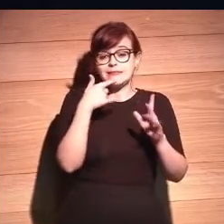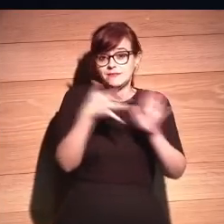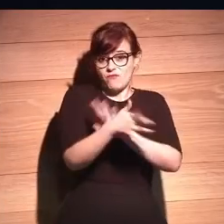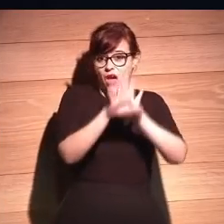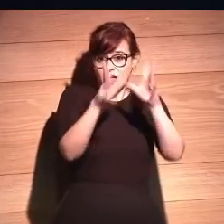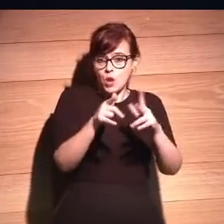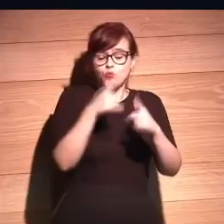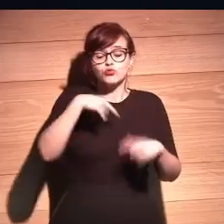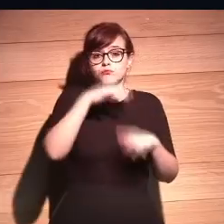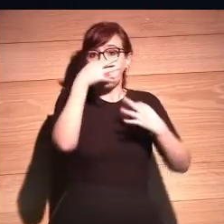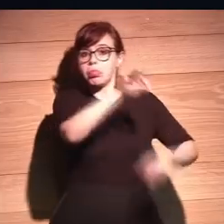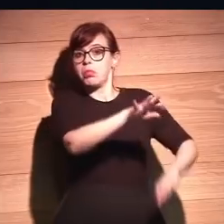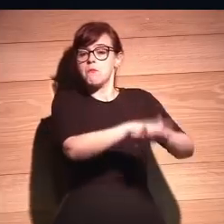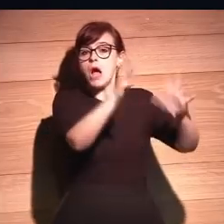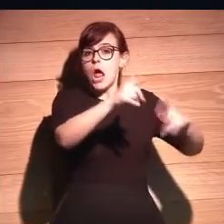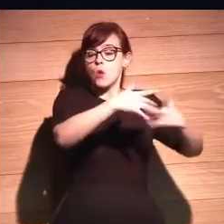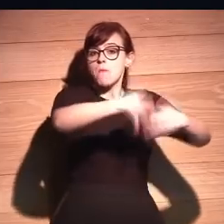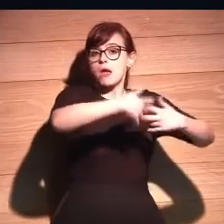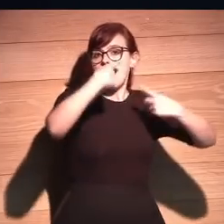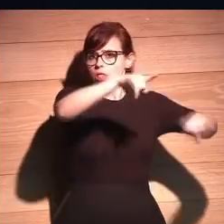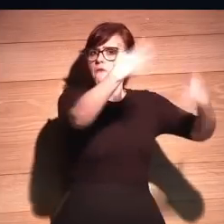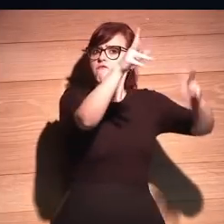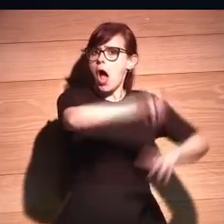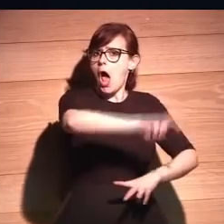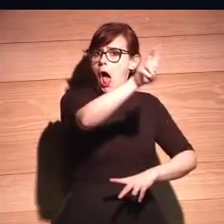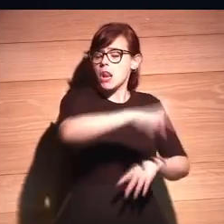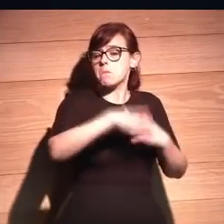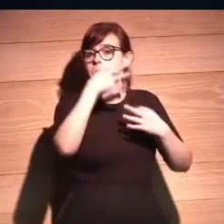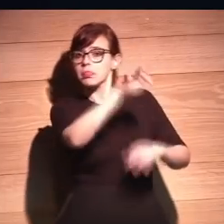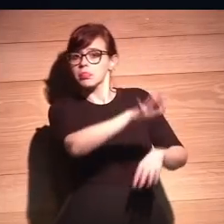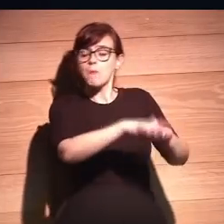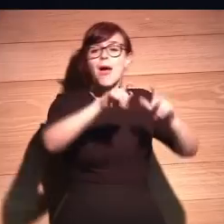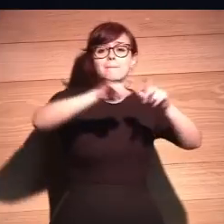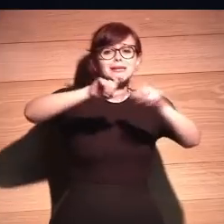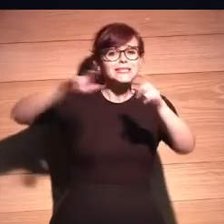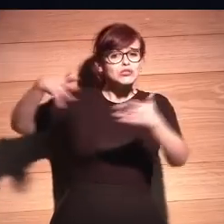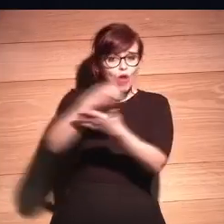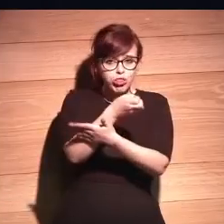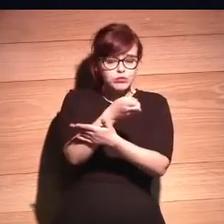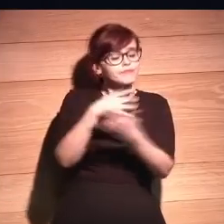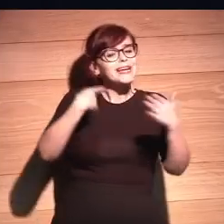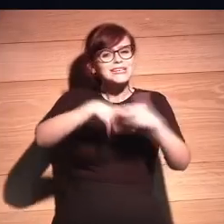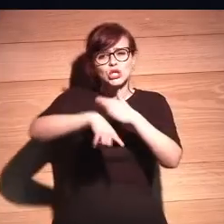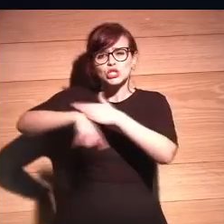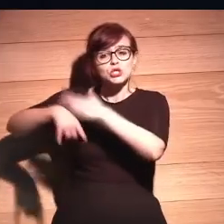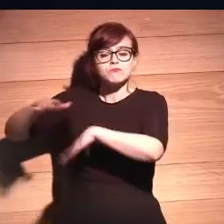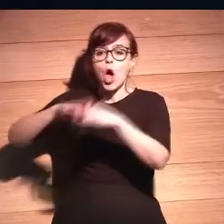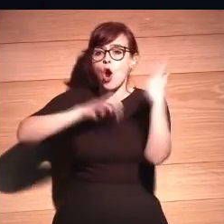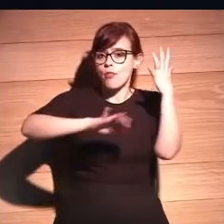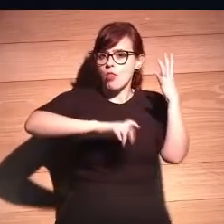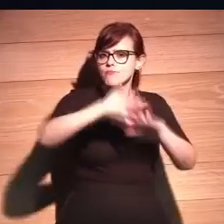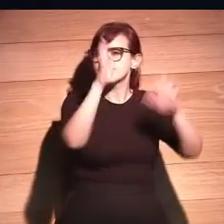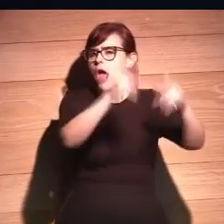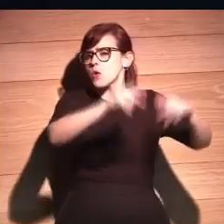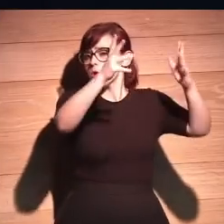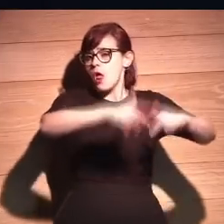pasado? Pues que los humanos nos hemos delegado en el cálculo de las máquinas. Ahora todas las empresas, pues se gestionan con ordenadores que